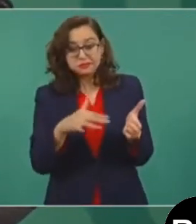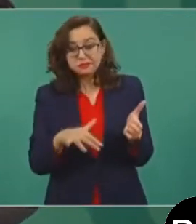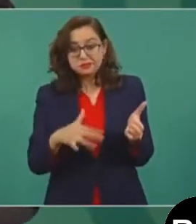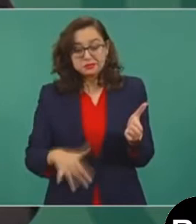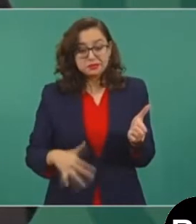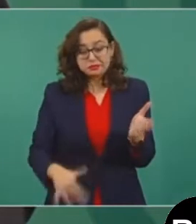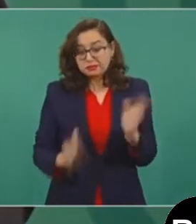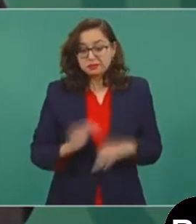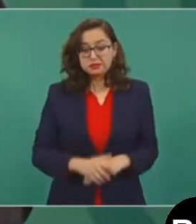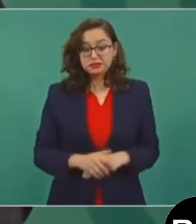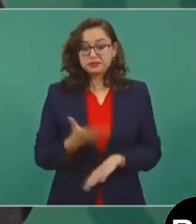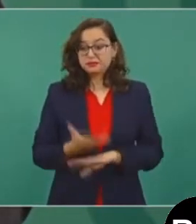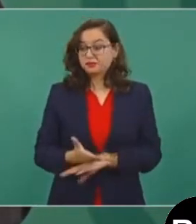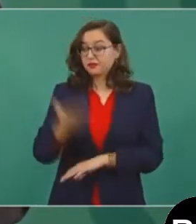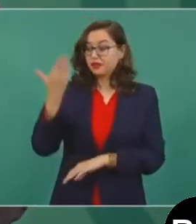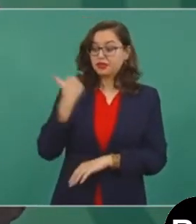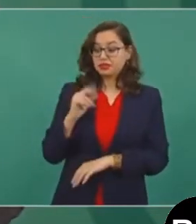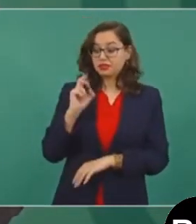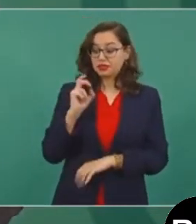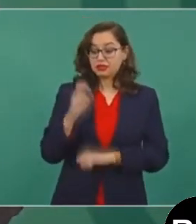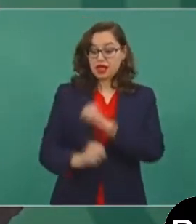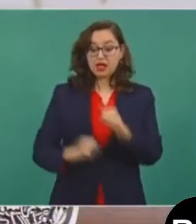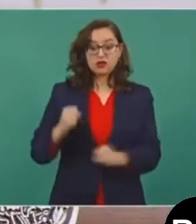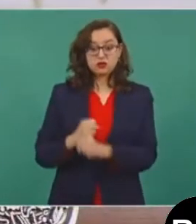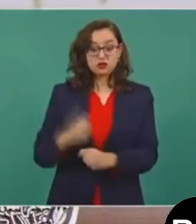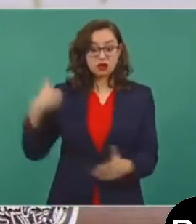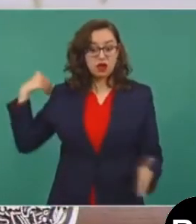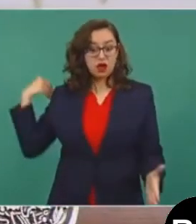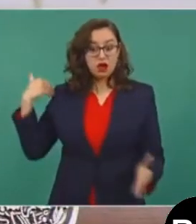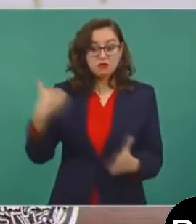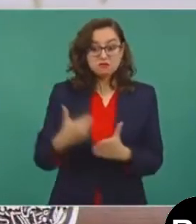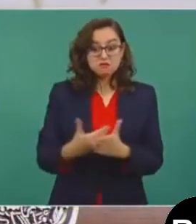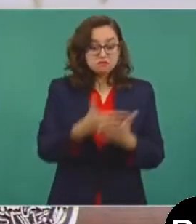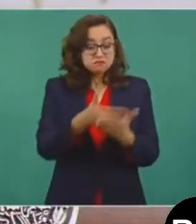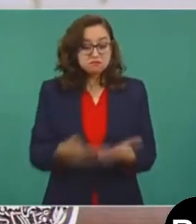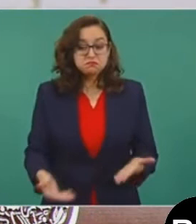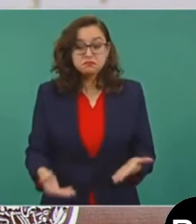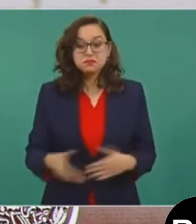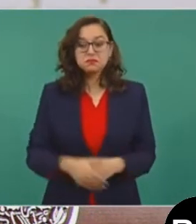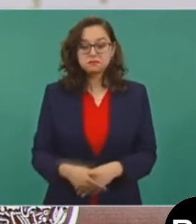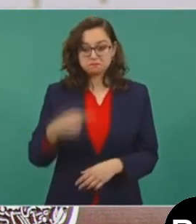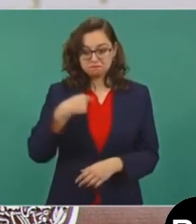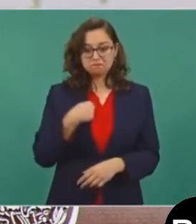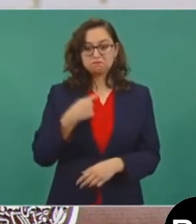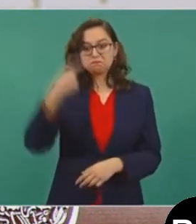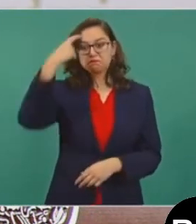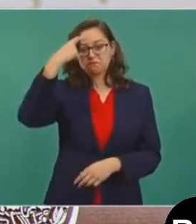encontrar de que no he sido incongruente.